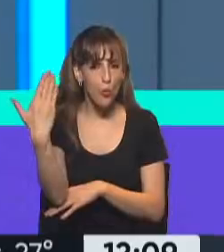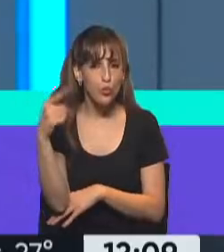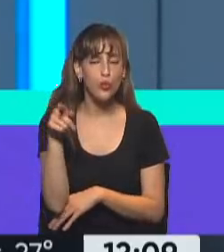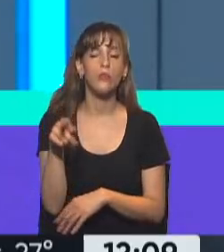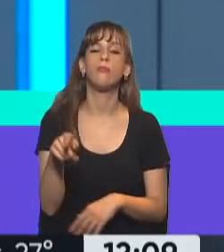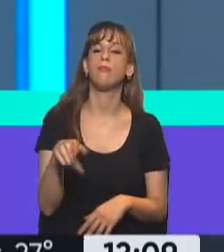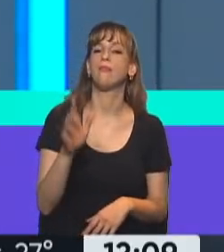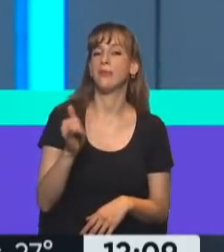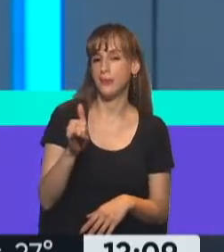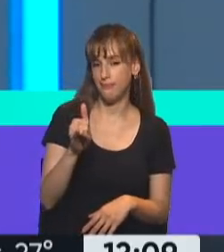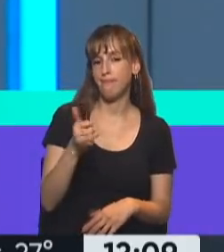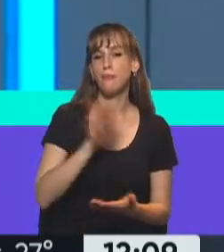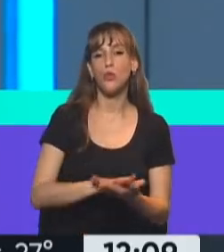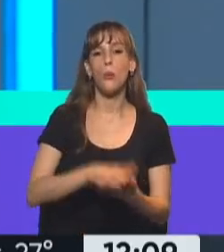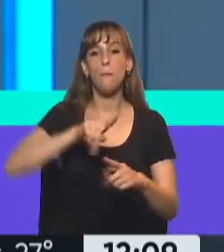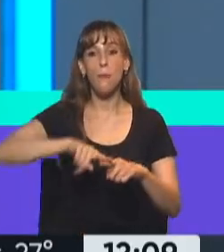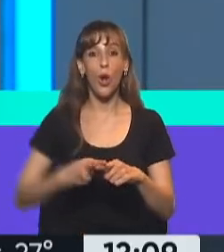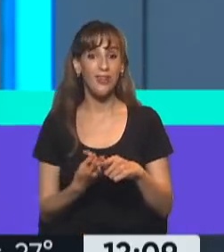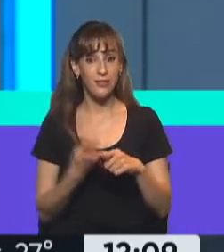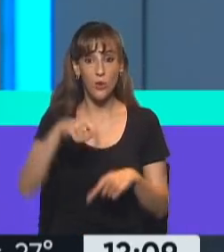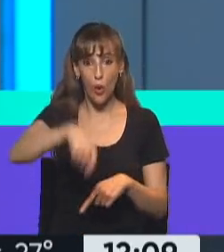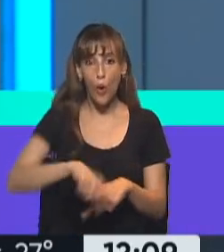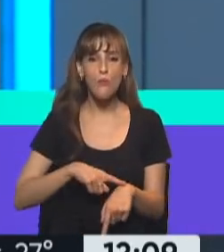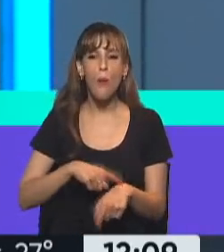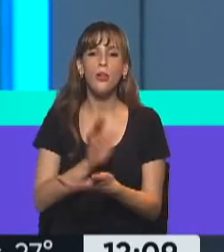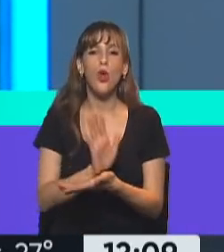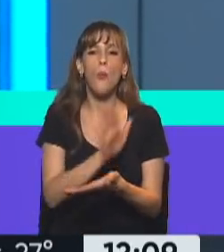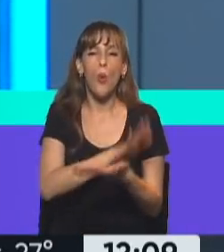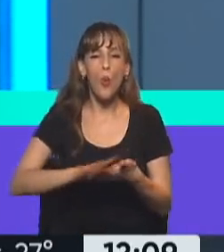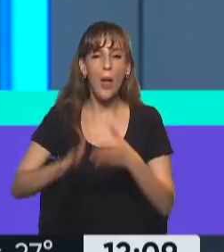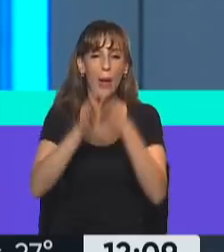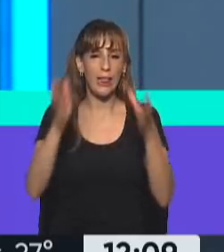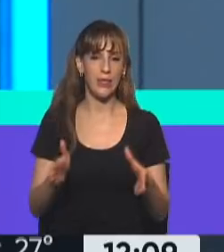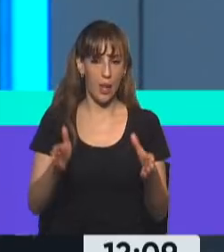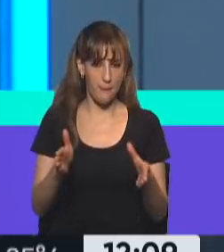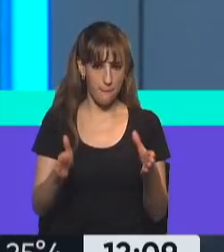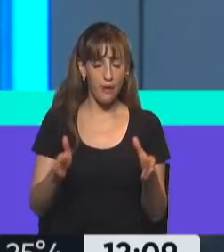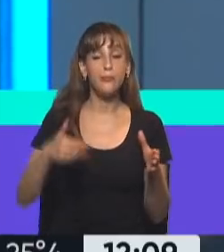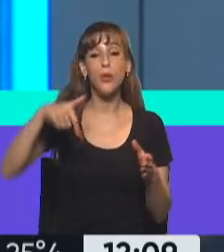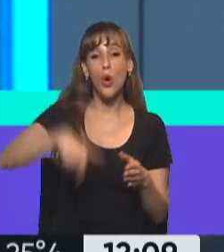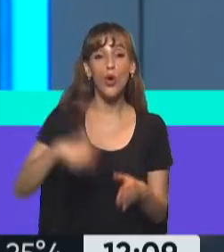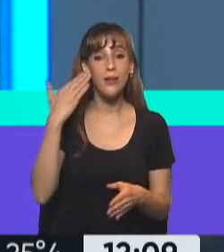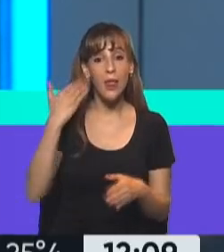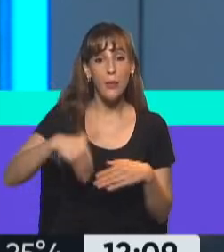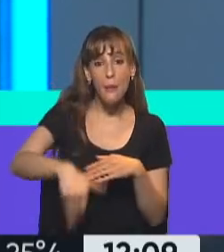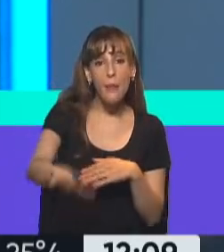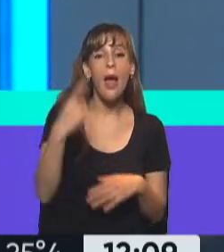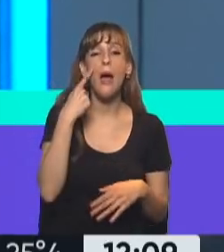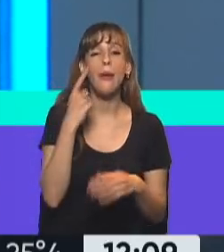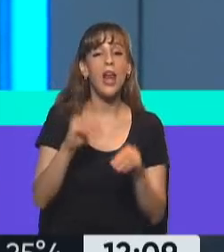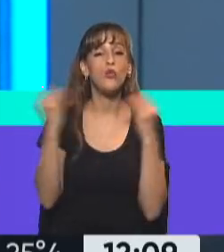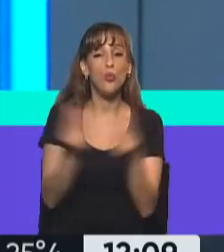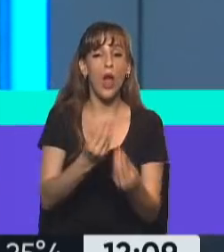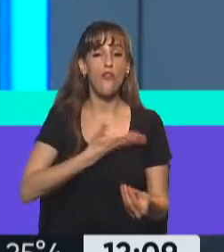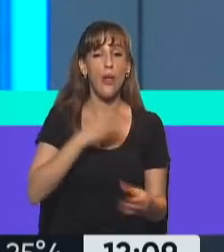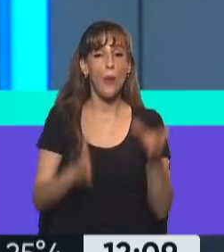en términos políticos podríamos decir que estamos en el primer capítulo de una nueva etapa. Esta tarde vamos a conocer los índices de precios de febrero, va a ser otra